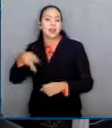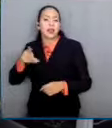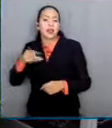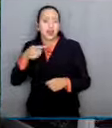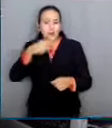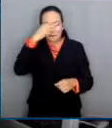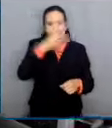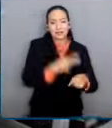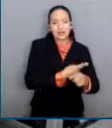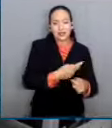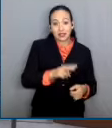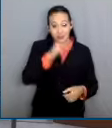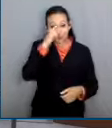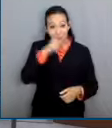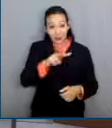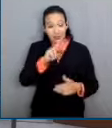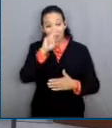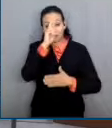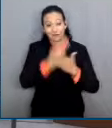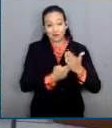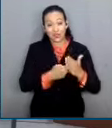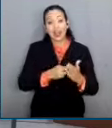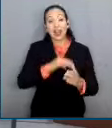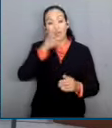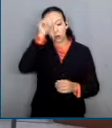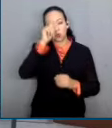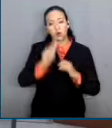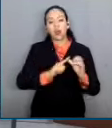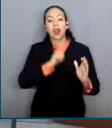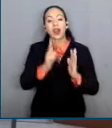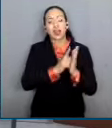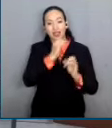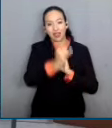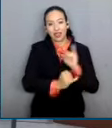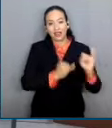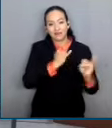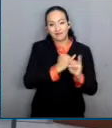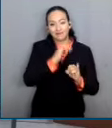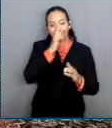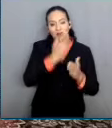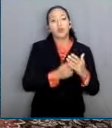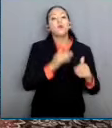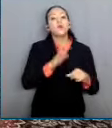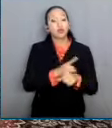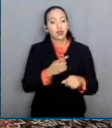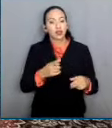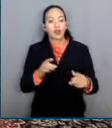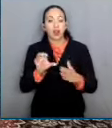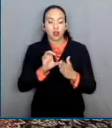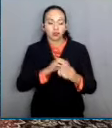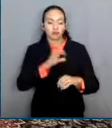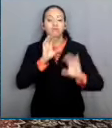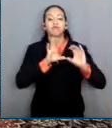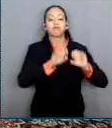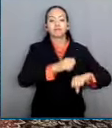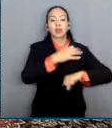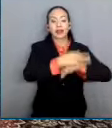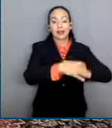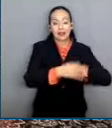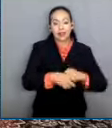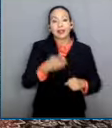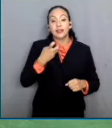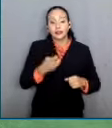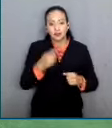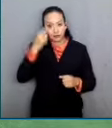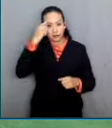sentencia de la Corte Interamericana que ordenó eliminar el arraigo y la prisión preventiva de la Constitución como medida de reparación por el caso